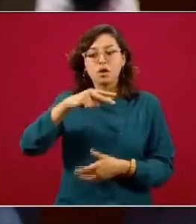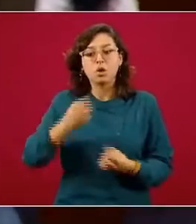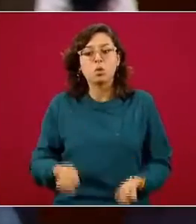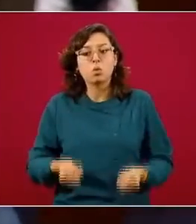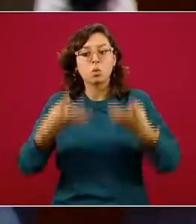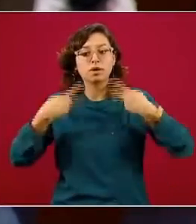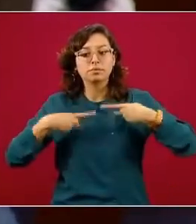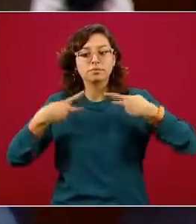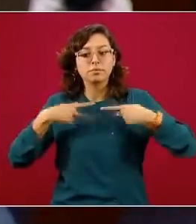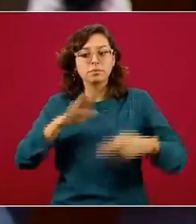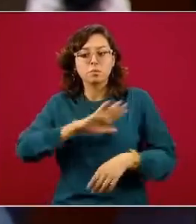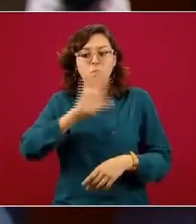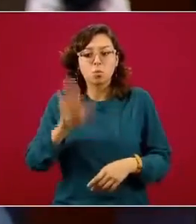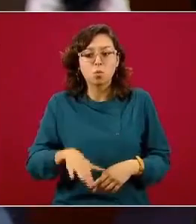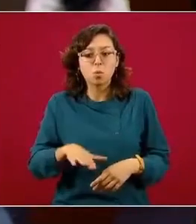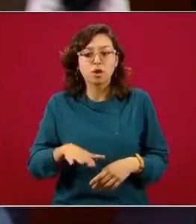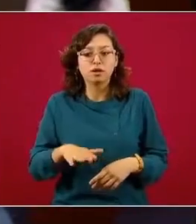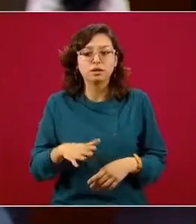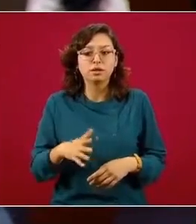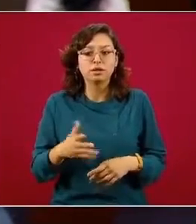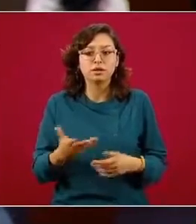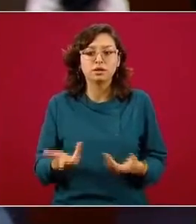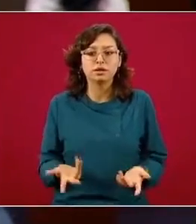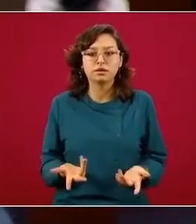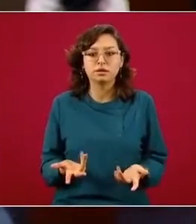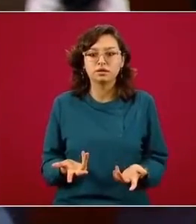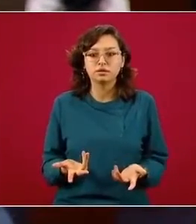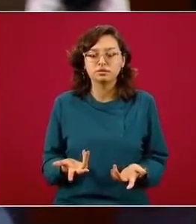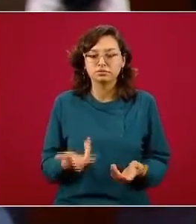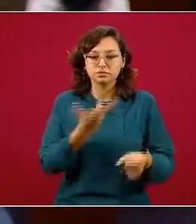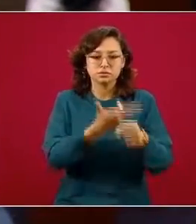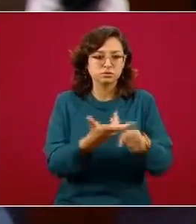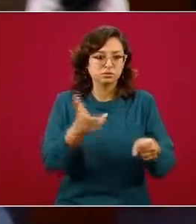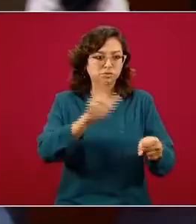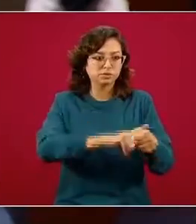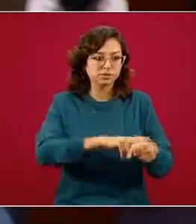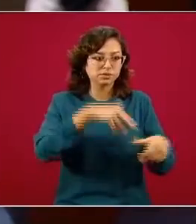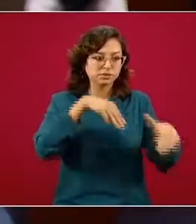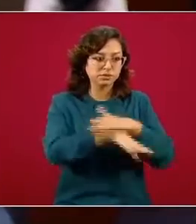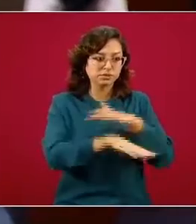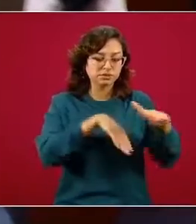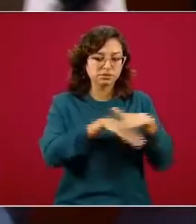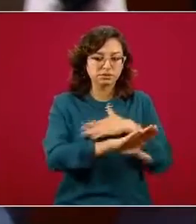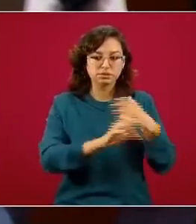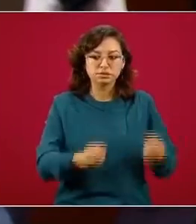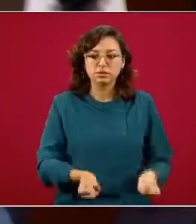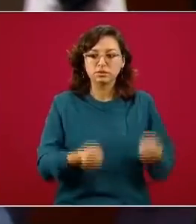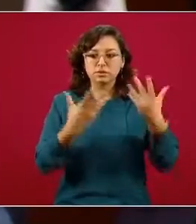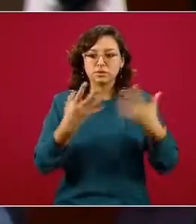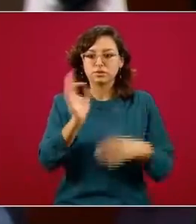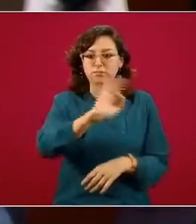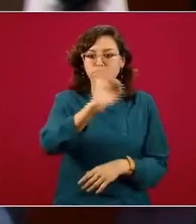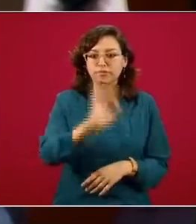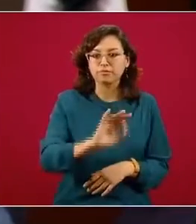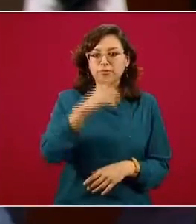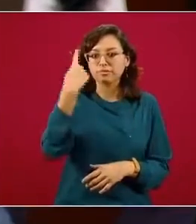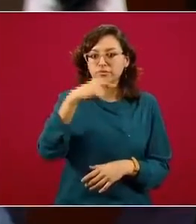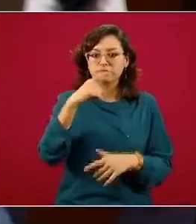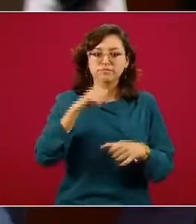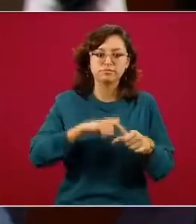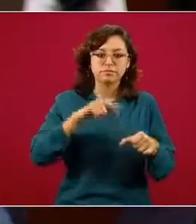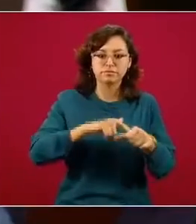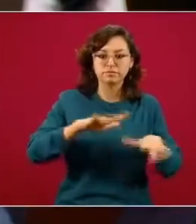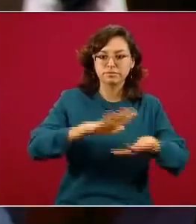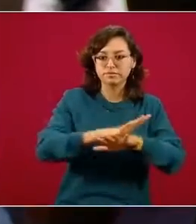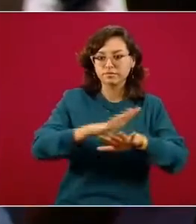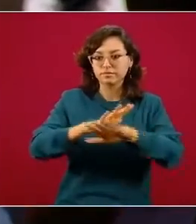fallecimientos debe de haber qué capacidad hospitalaria debe de haber qué porcentaje como para pasar de un color